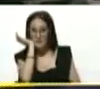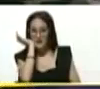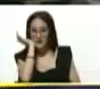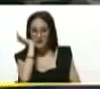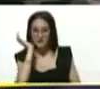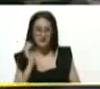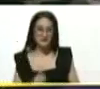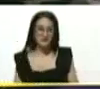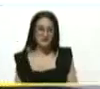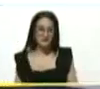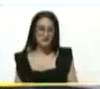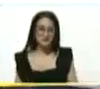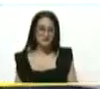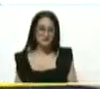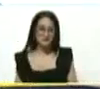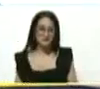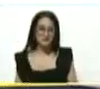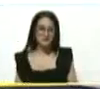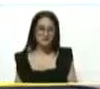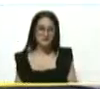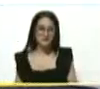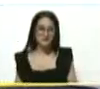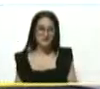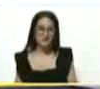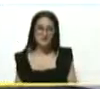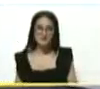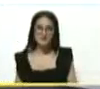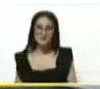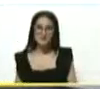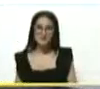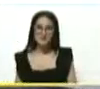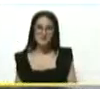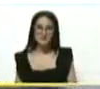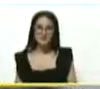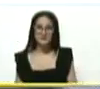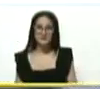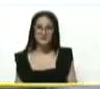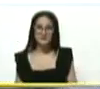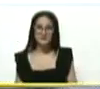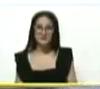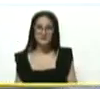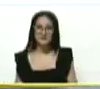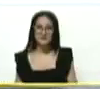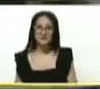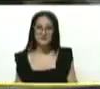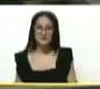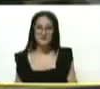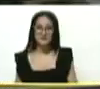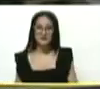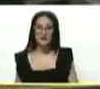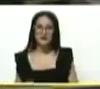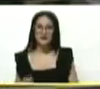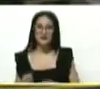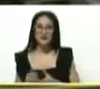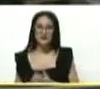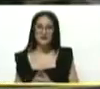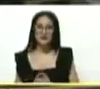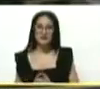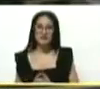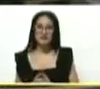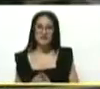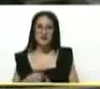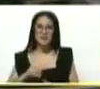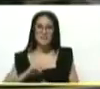¿Ah? A pulso. Julio Río Bolanzaduro, ¿yo? El hombre saca y